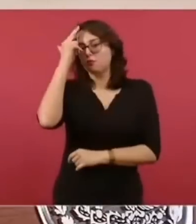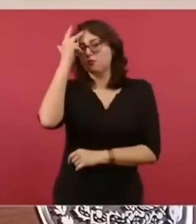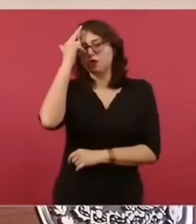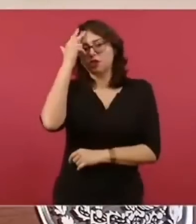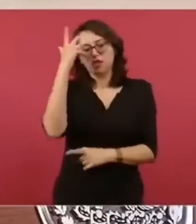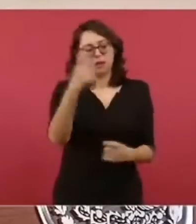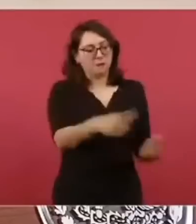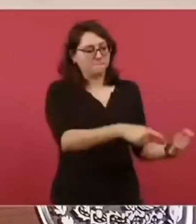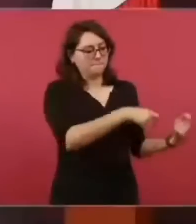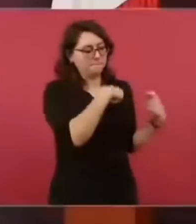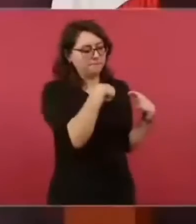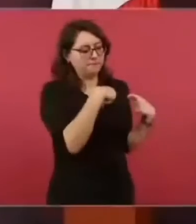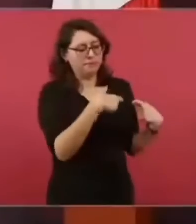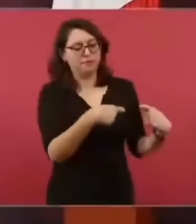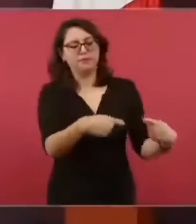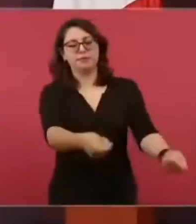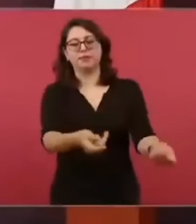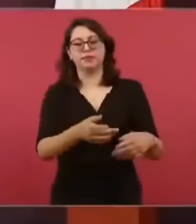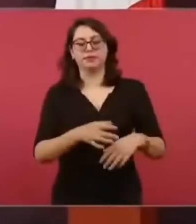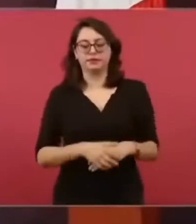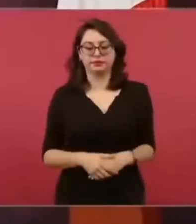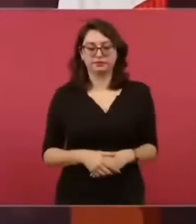cuando existían las haciendas.